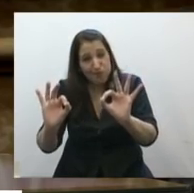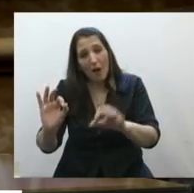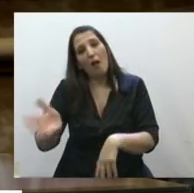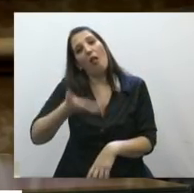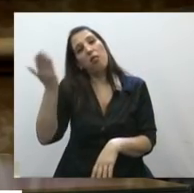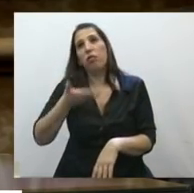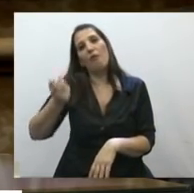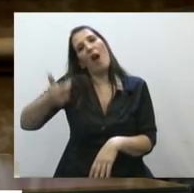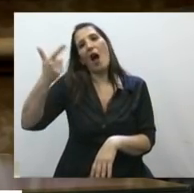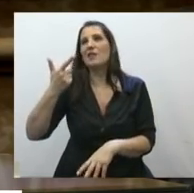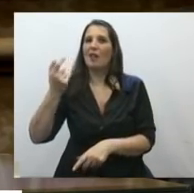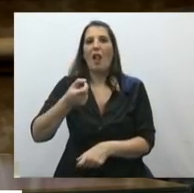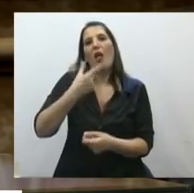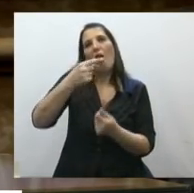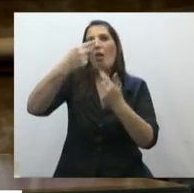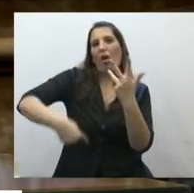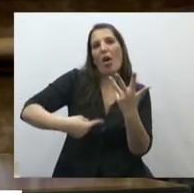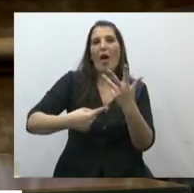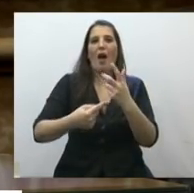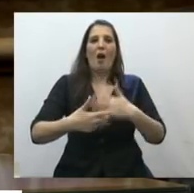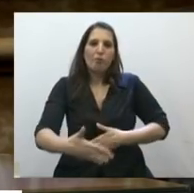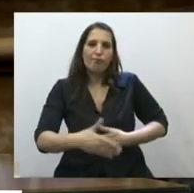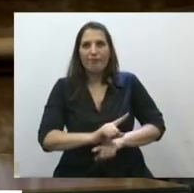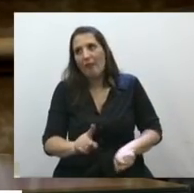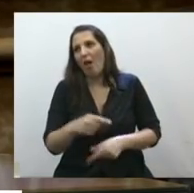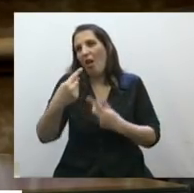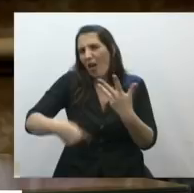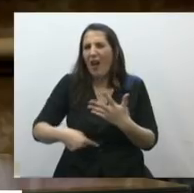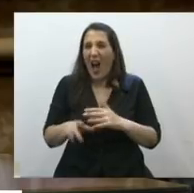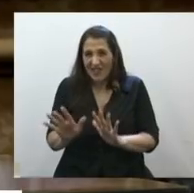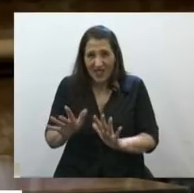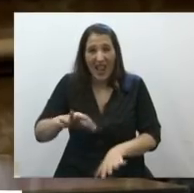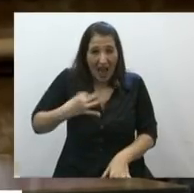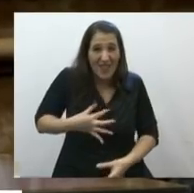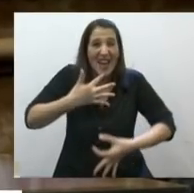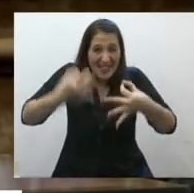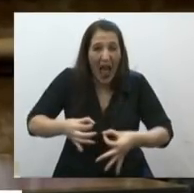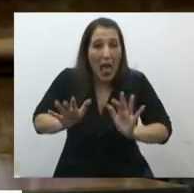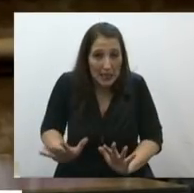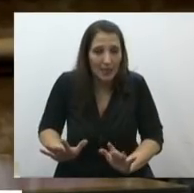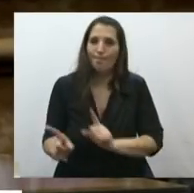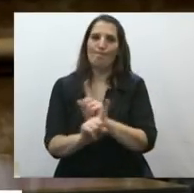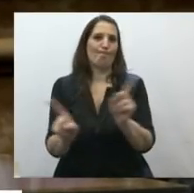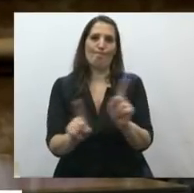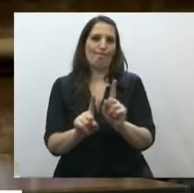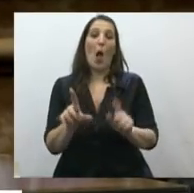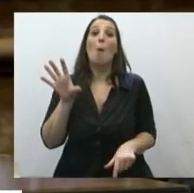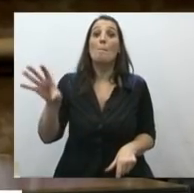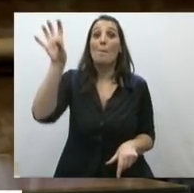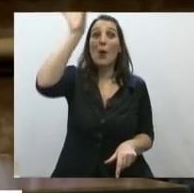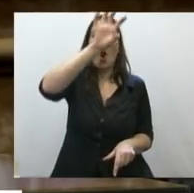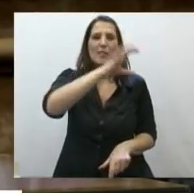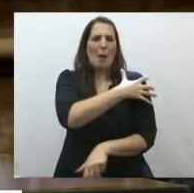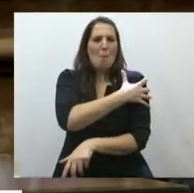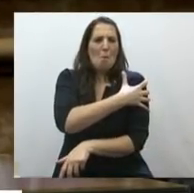poesía. Y la vida real no tiene nada que ver con la poesía. Es más, les puedo asegurar que en las provincias endeudadas y empobrecidas,